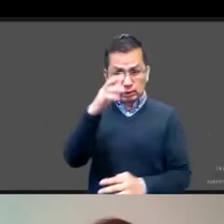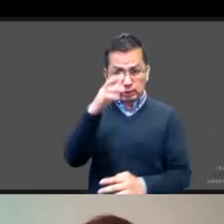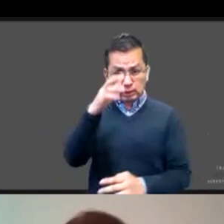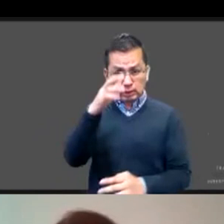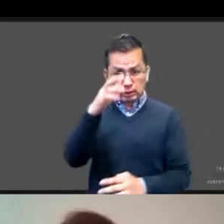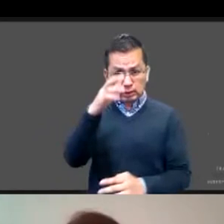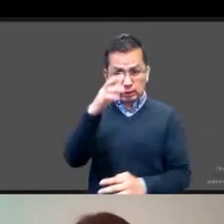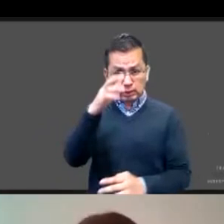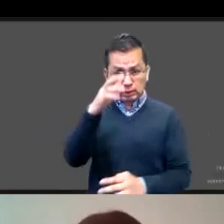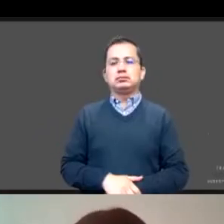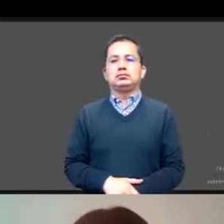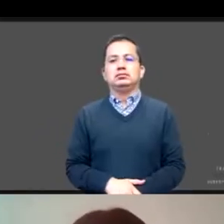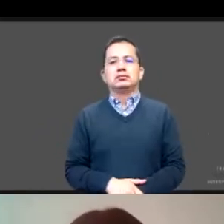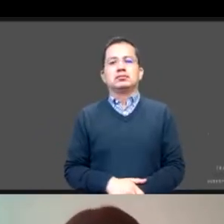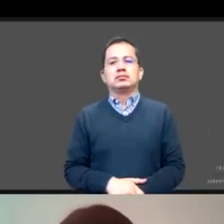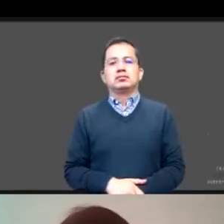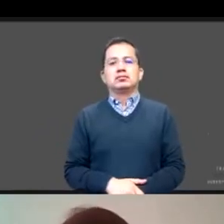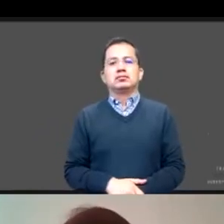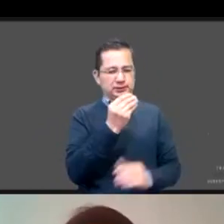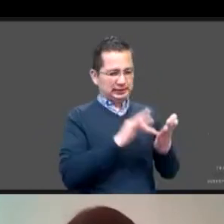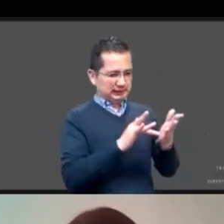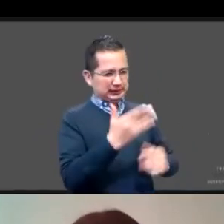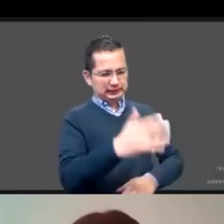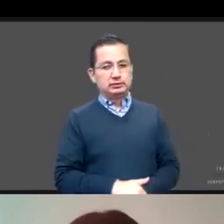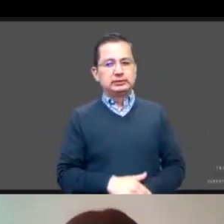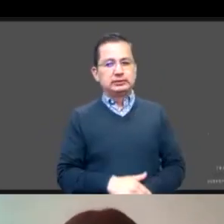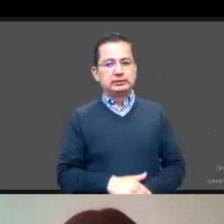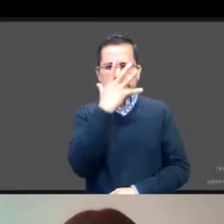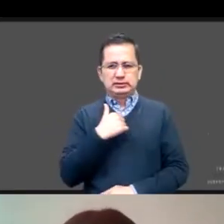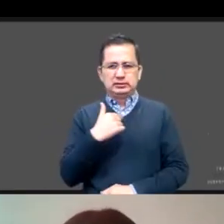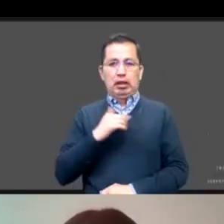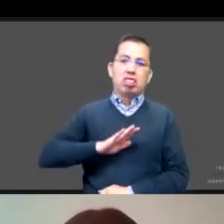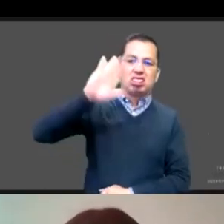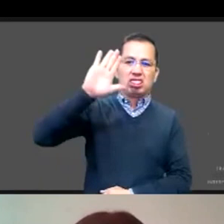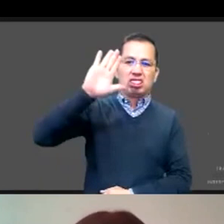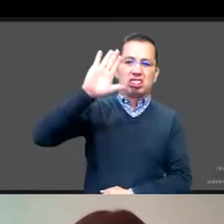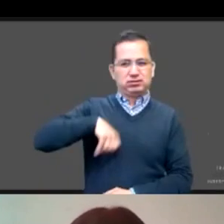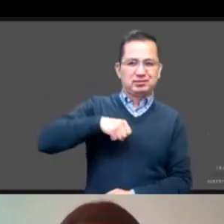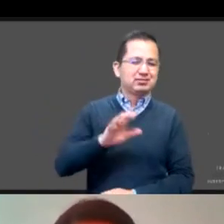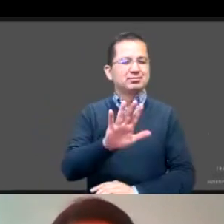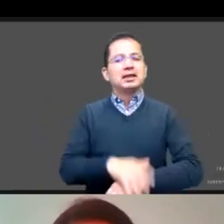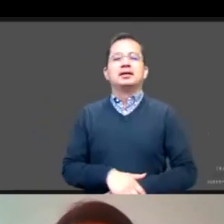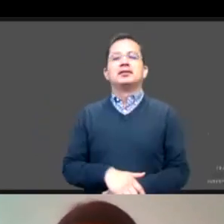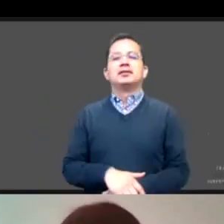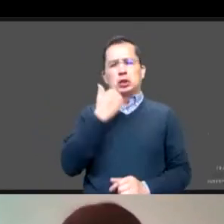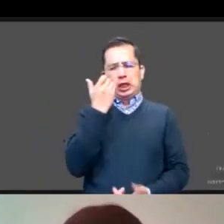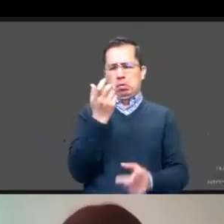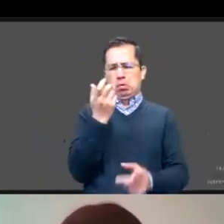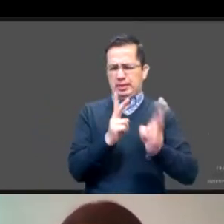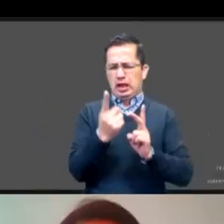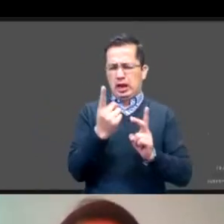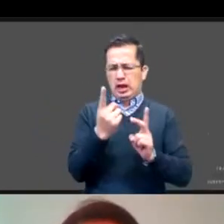muchas gracias. Qué pena, acá robando la palabra. No, solo quería compartir algunas cosas. Por ejemplo, sobre la política social.